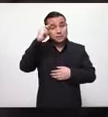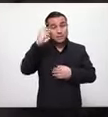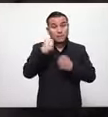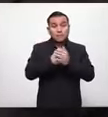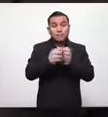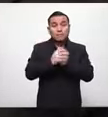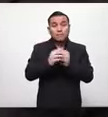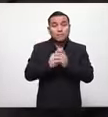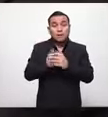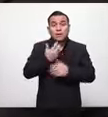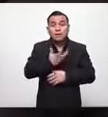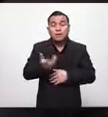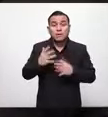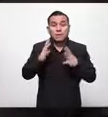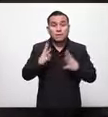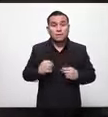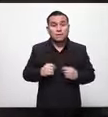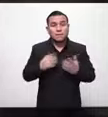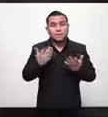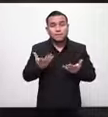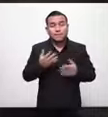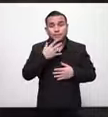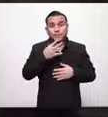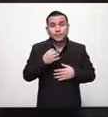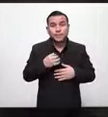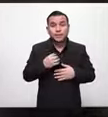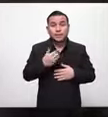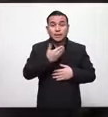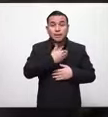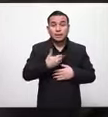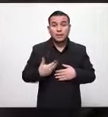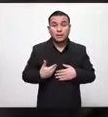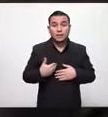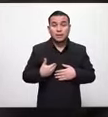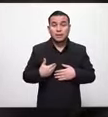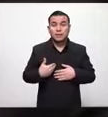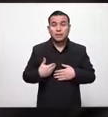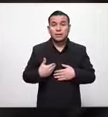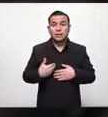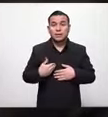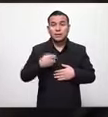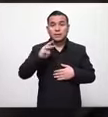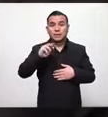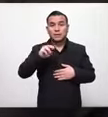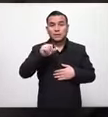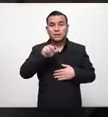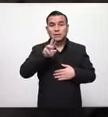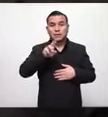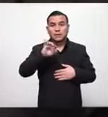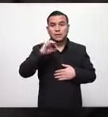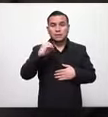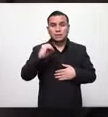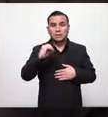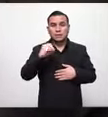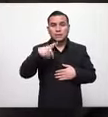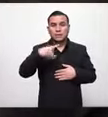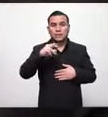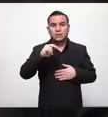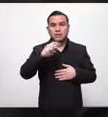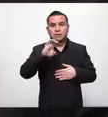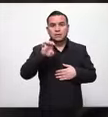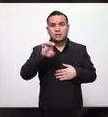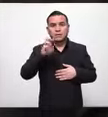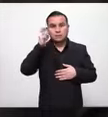sociológicos y digo nuestro presidente en la asamblea legislativa además de tolerante es